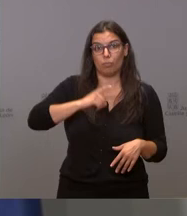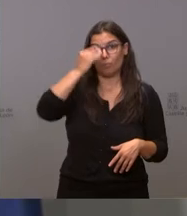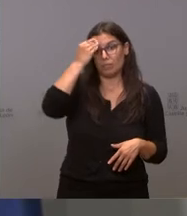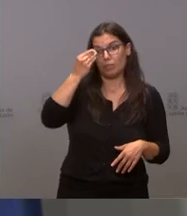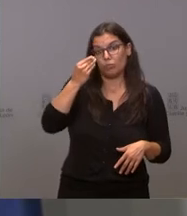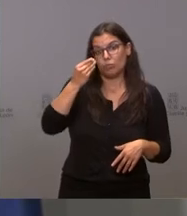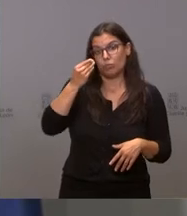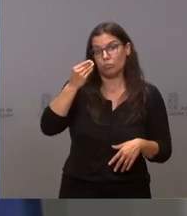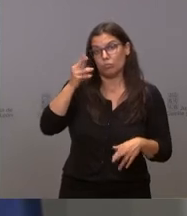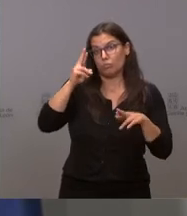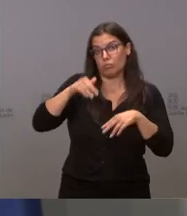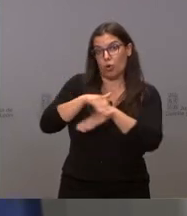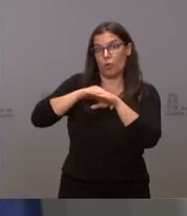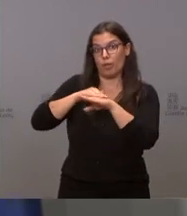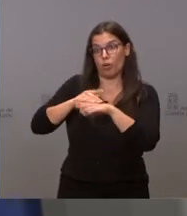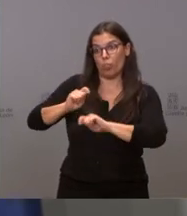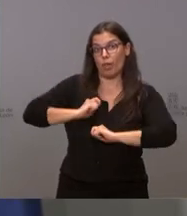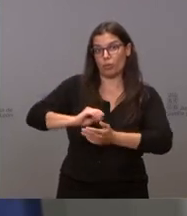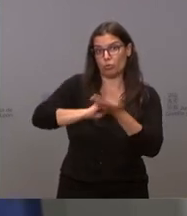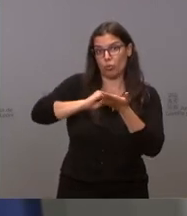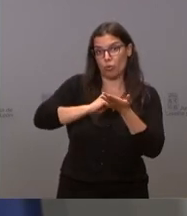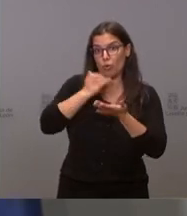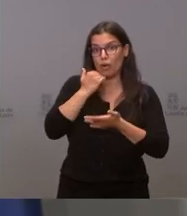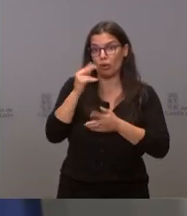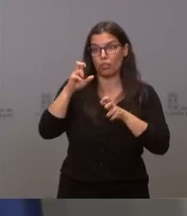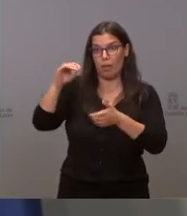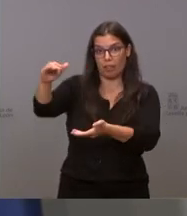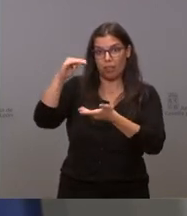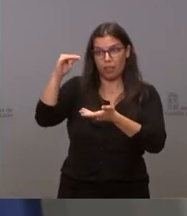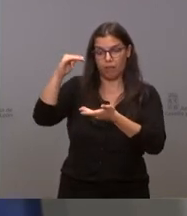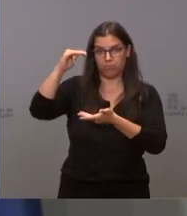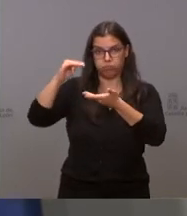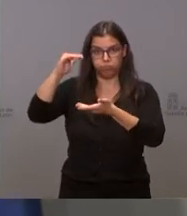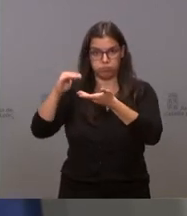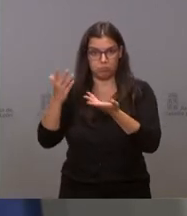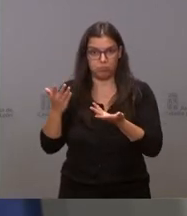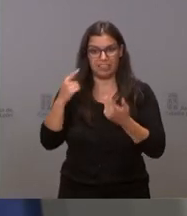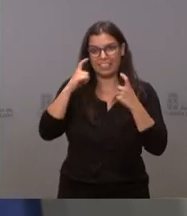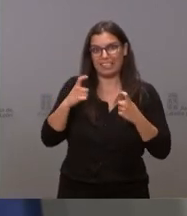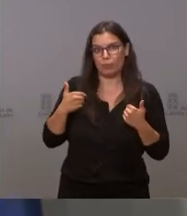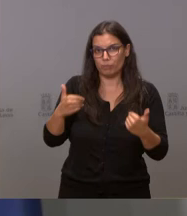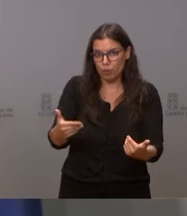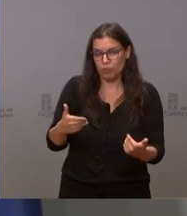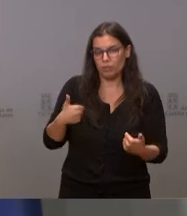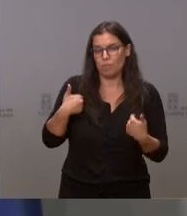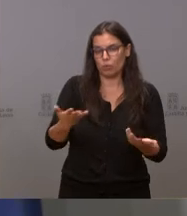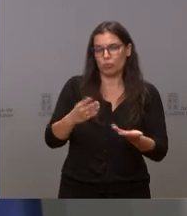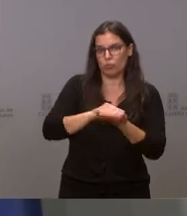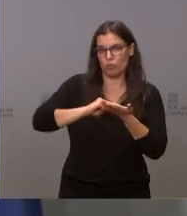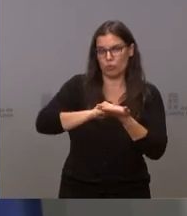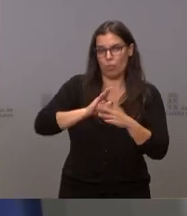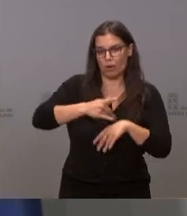pueda solucionar este problema con el suministro a la mayor brevedad posible para que nosotros podamos